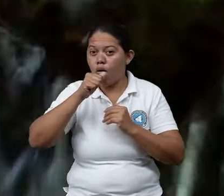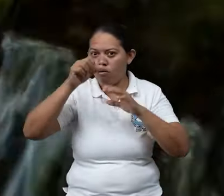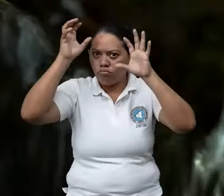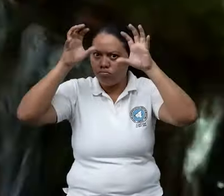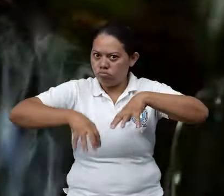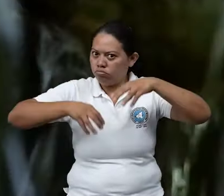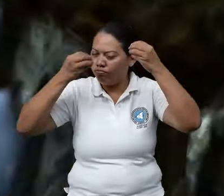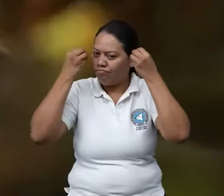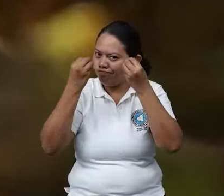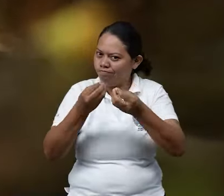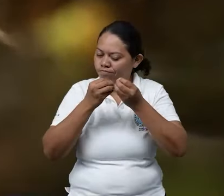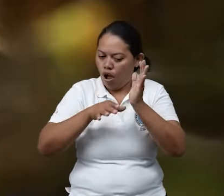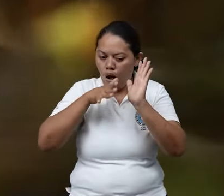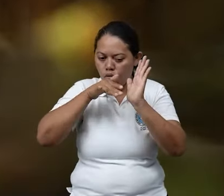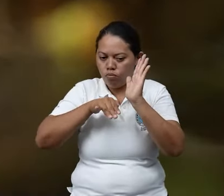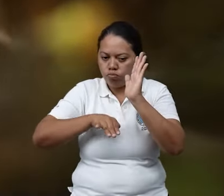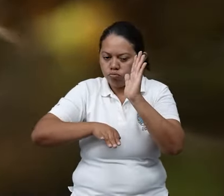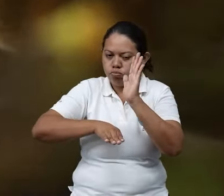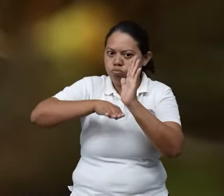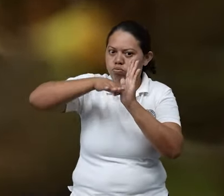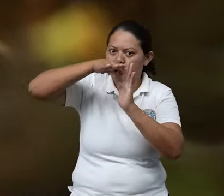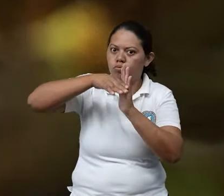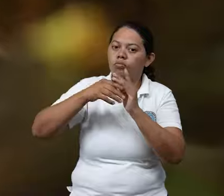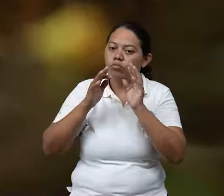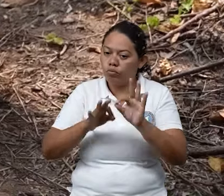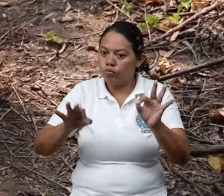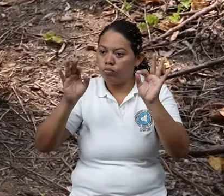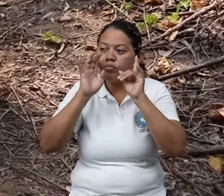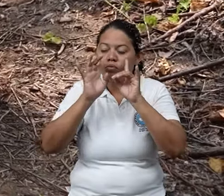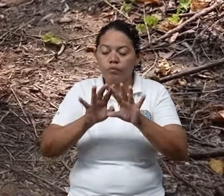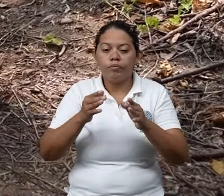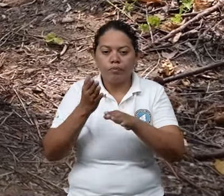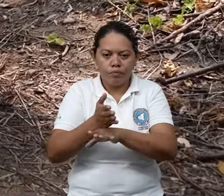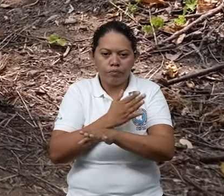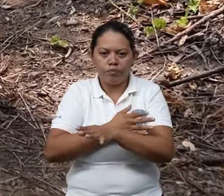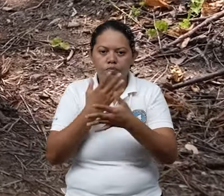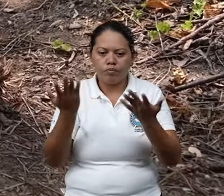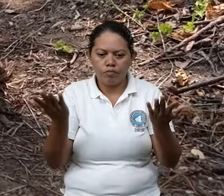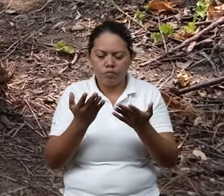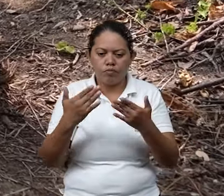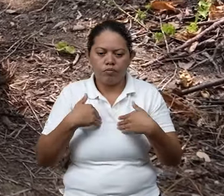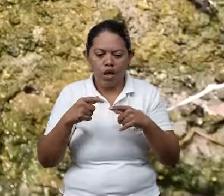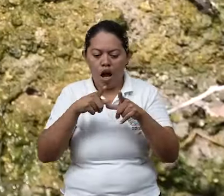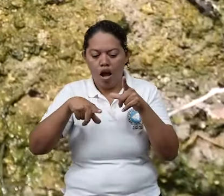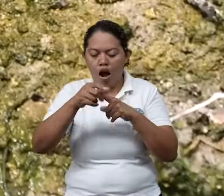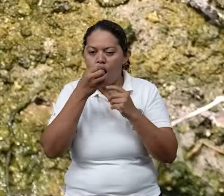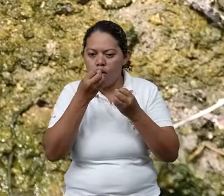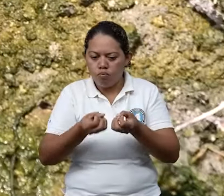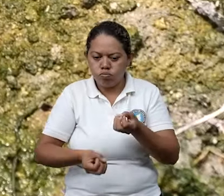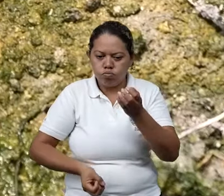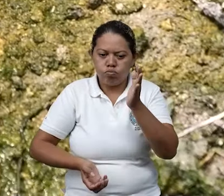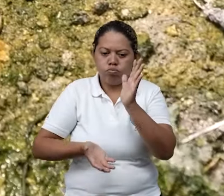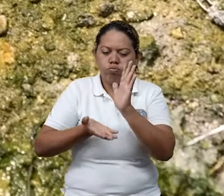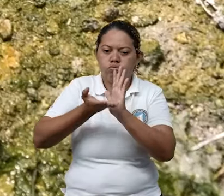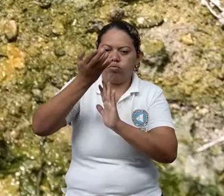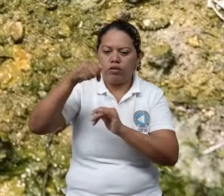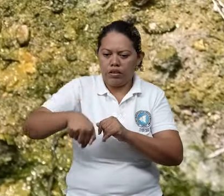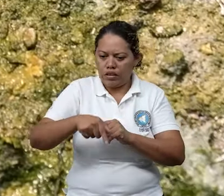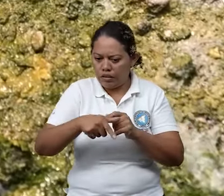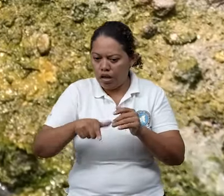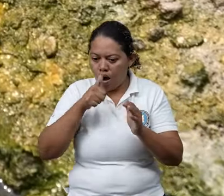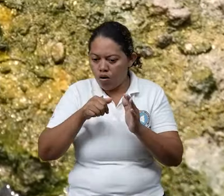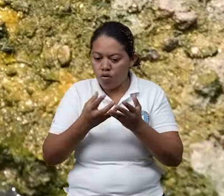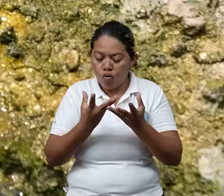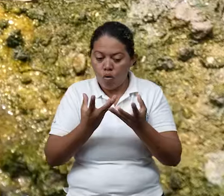caiga en un día, ya eso ya sería una alerta temprana por la saturación de agua que hay en esta parte de acá.